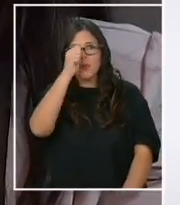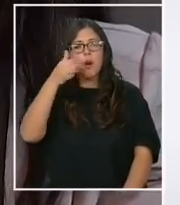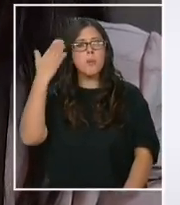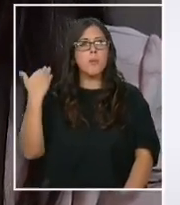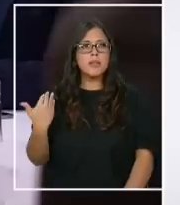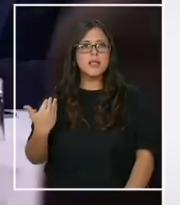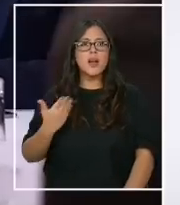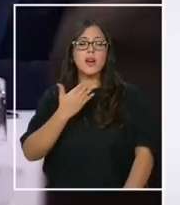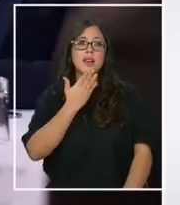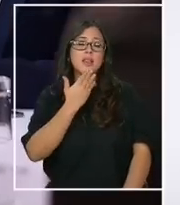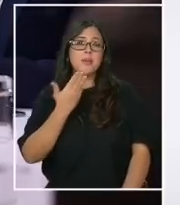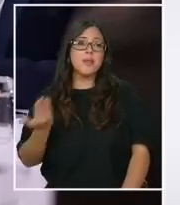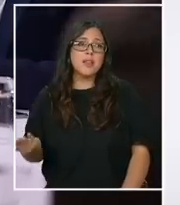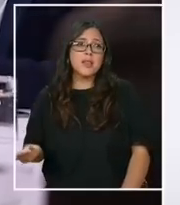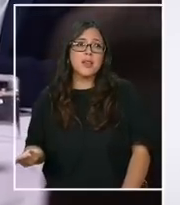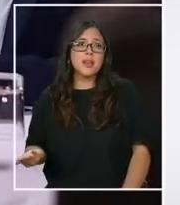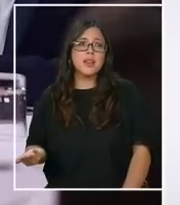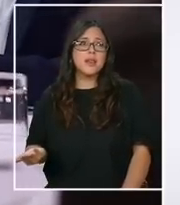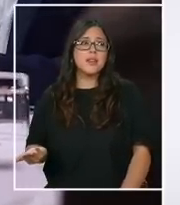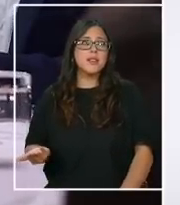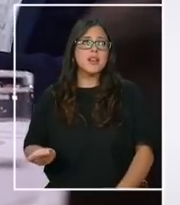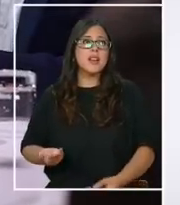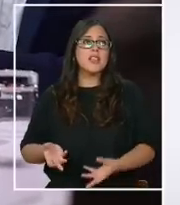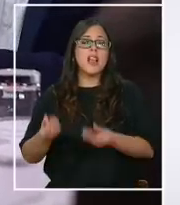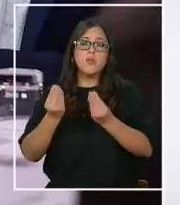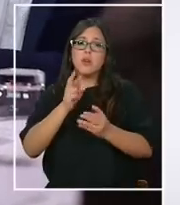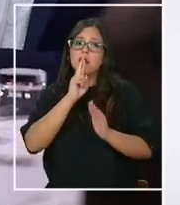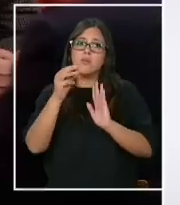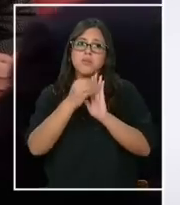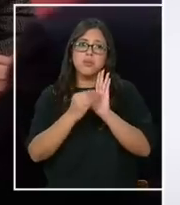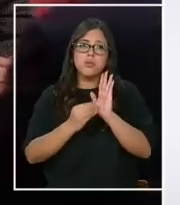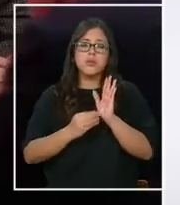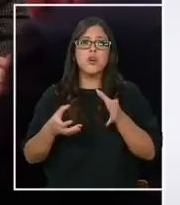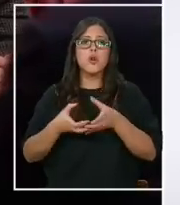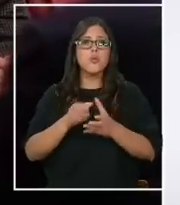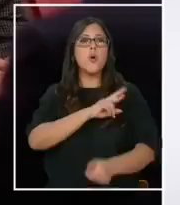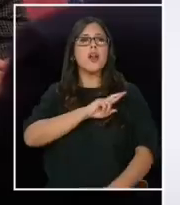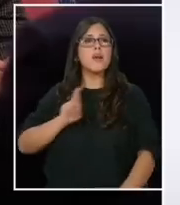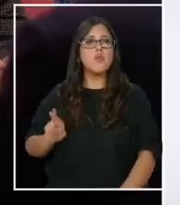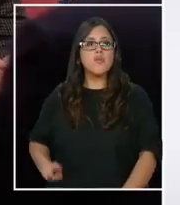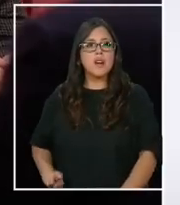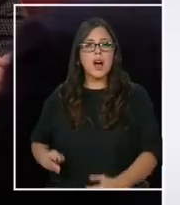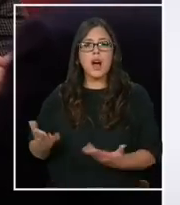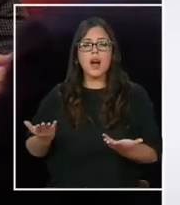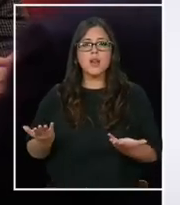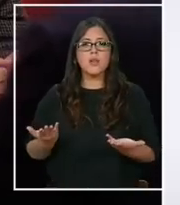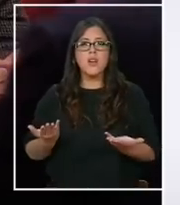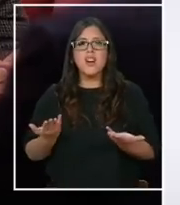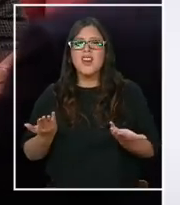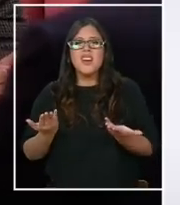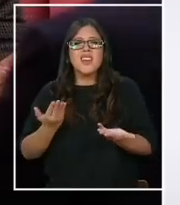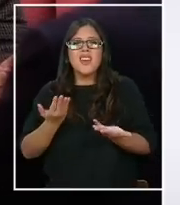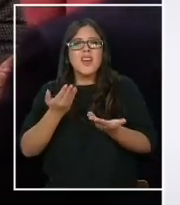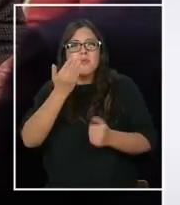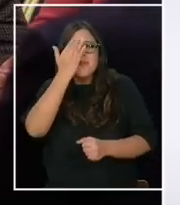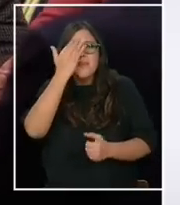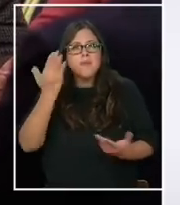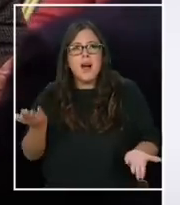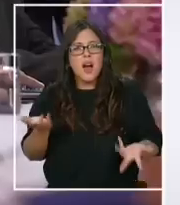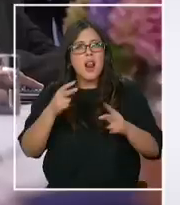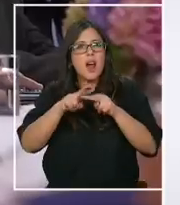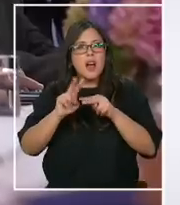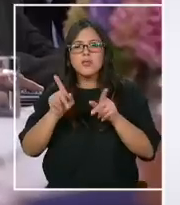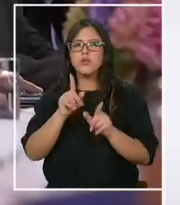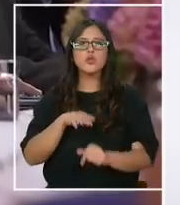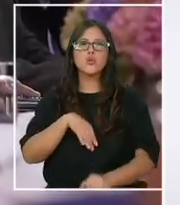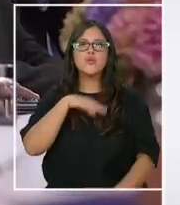pasado y digamos del muy buen resultado que sacó el Partido Republicano? ¿Qué se ha hecho mal o qué no ha